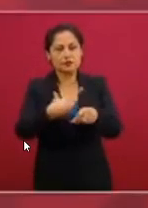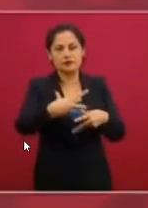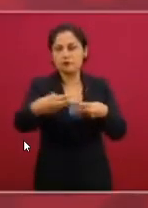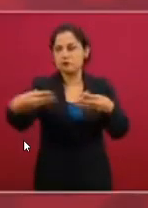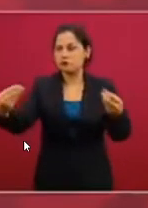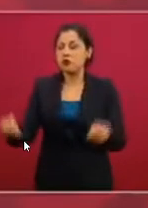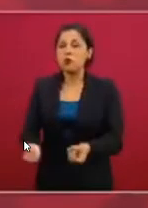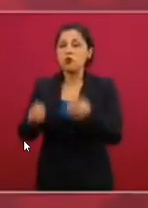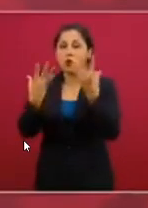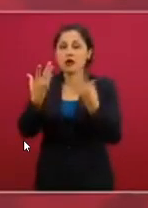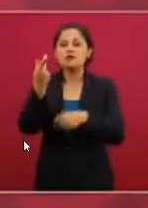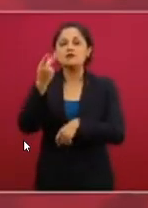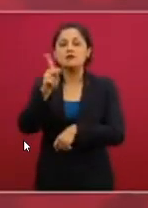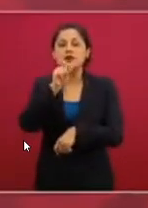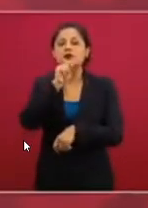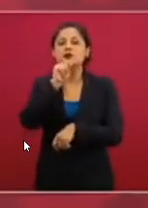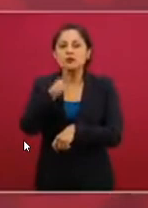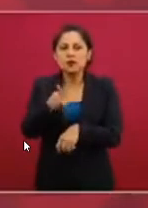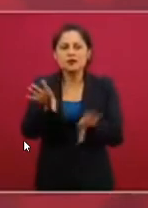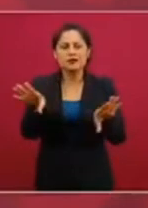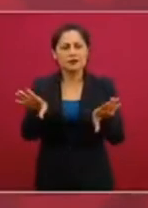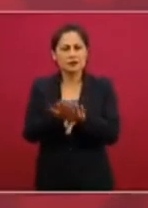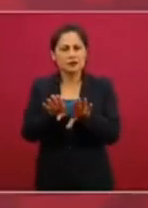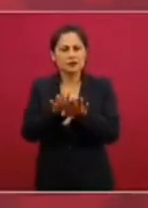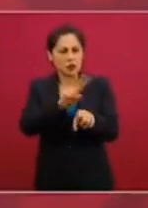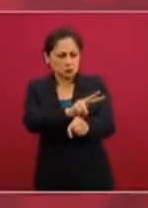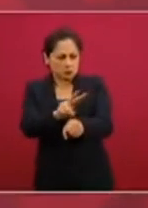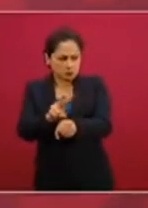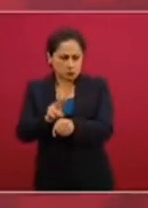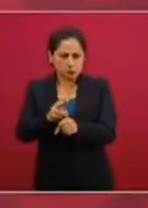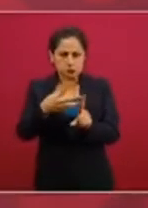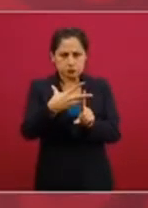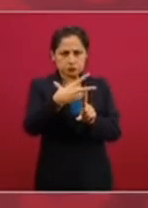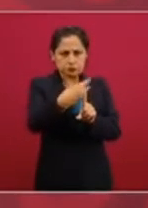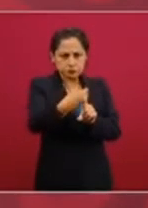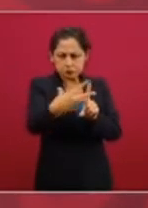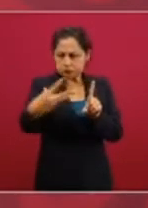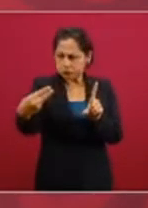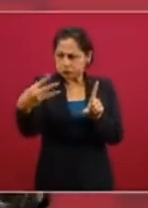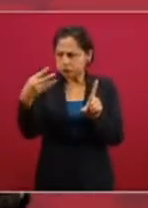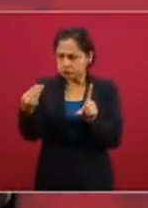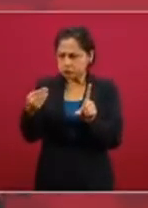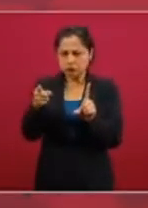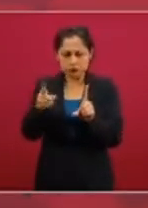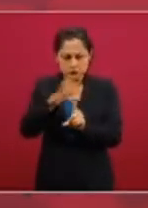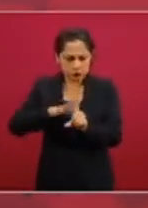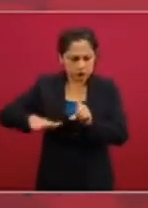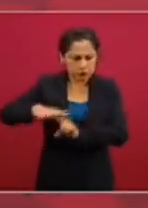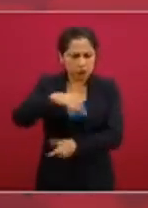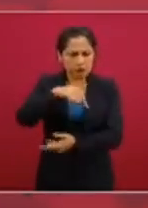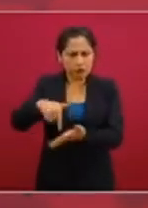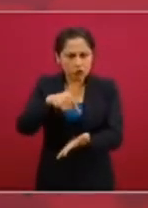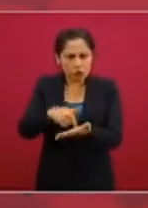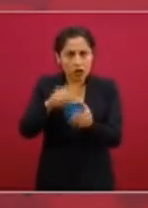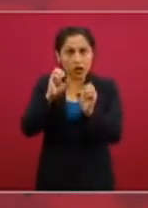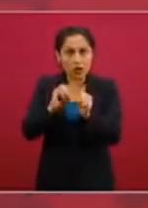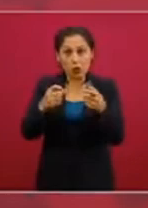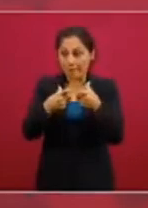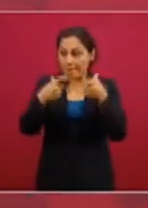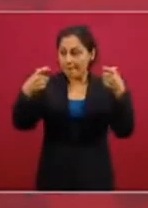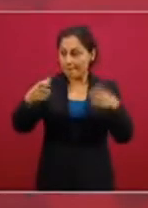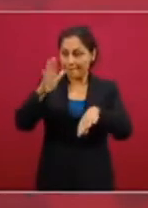la transmisión, es decir, cómo cambia los contagios en el tiempo y en el territorio, cómo se expande